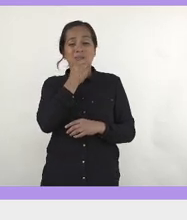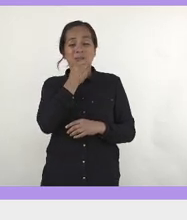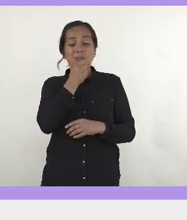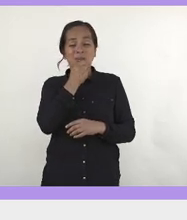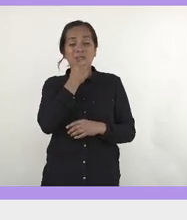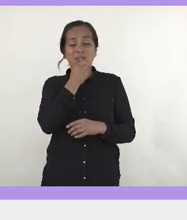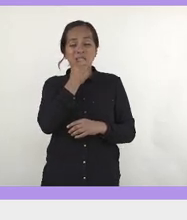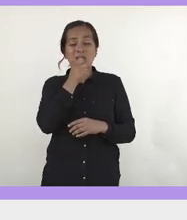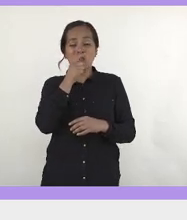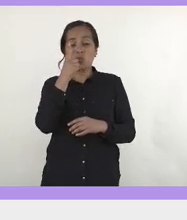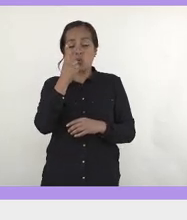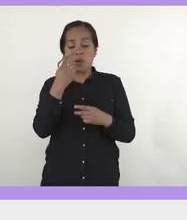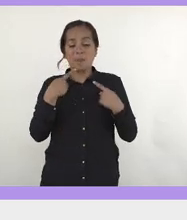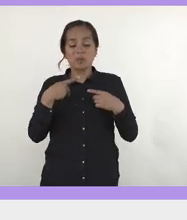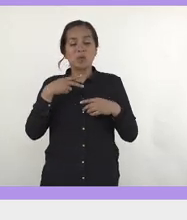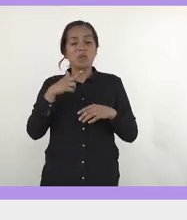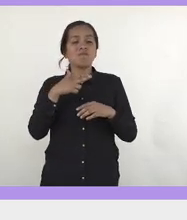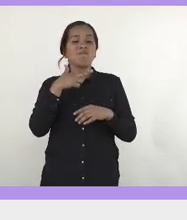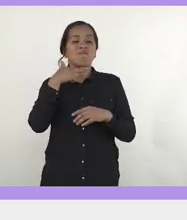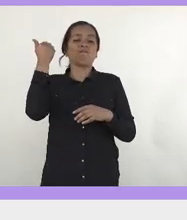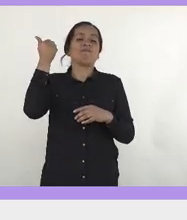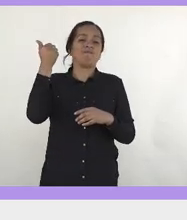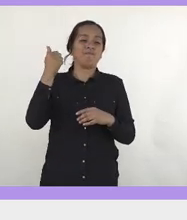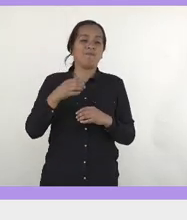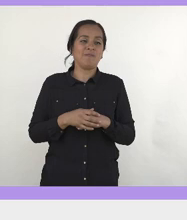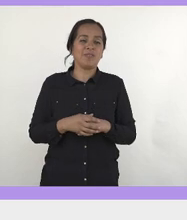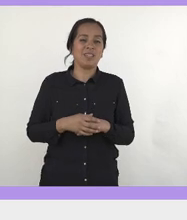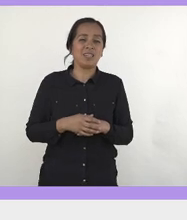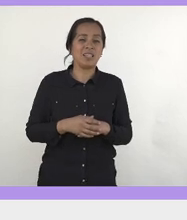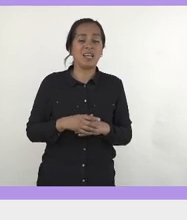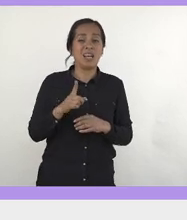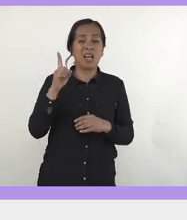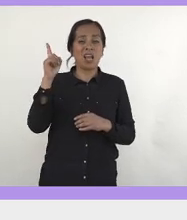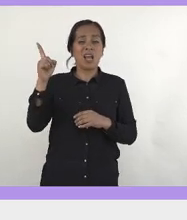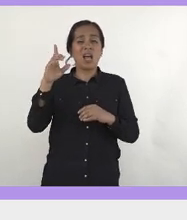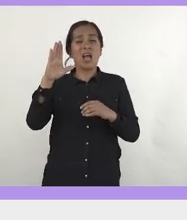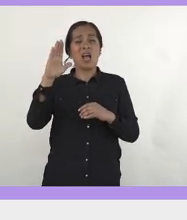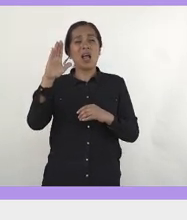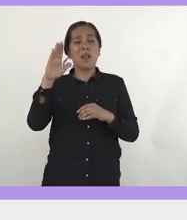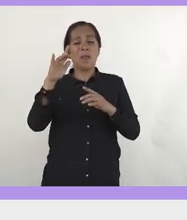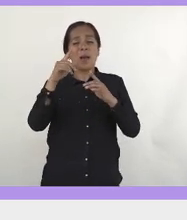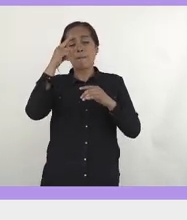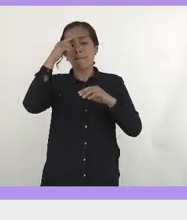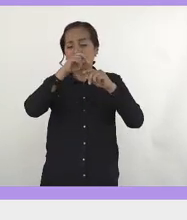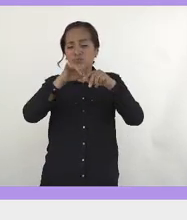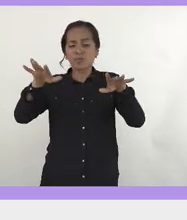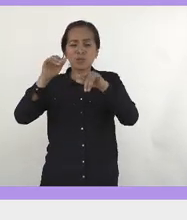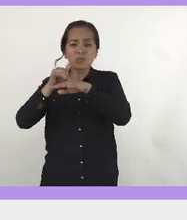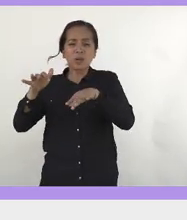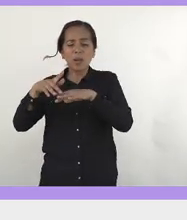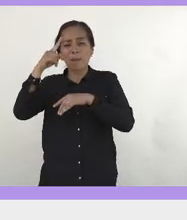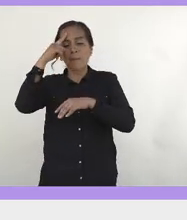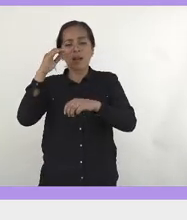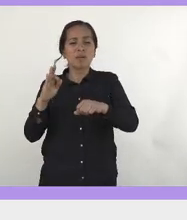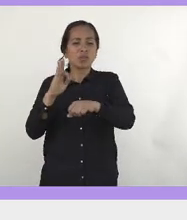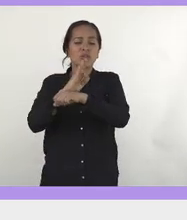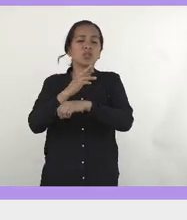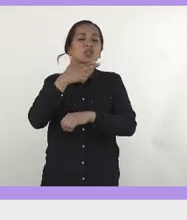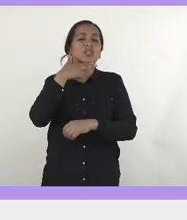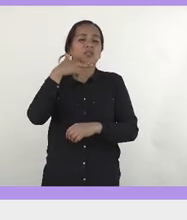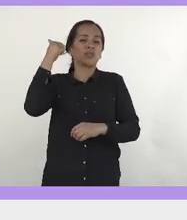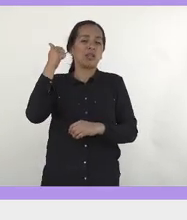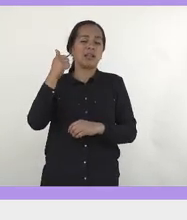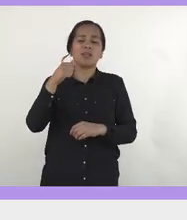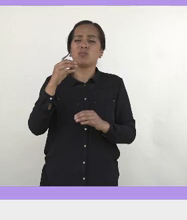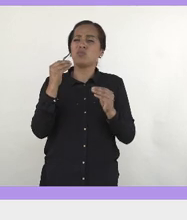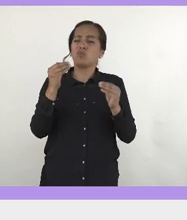vida en el mundo, eso lo deben saber porque en los últimos años, durante el mes de octubre, la campaña de la prevención del suicidio ha sido muy sonada y cada año